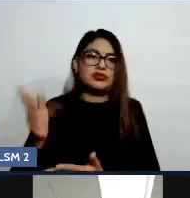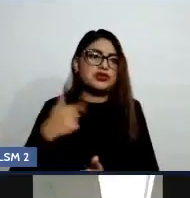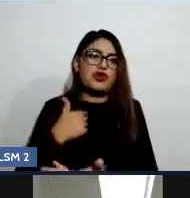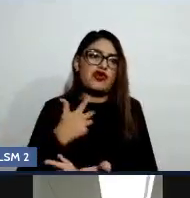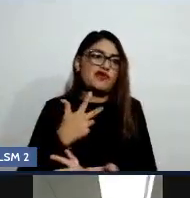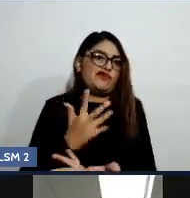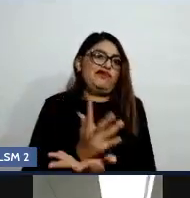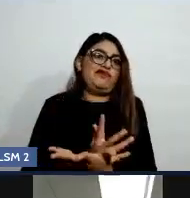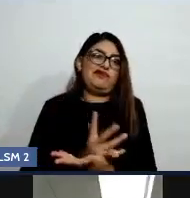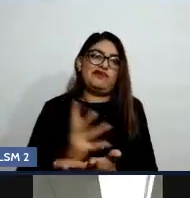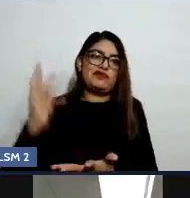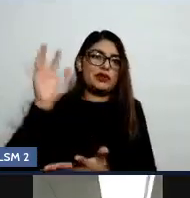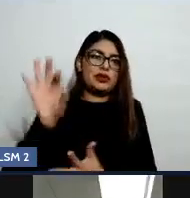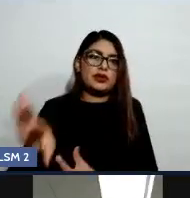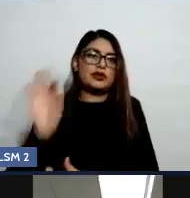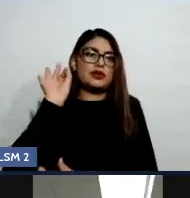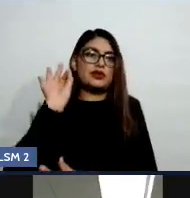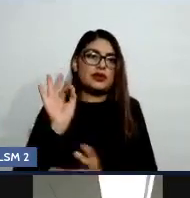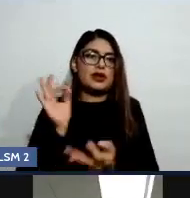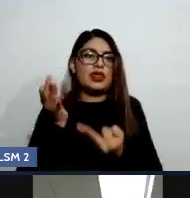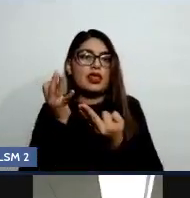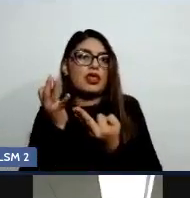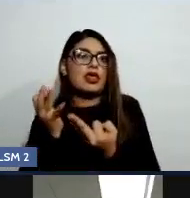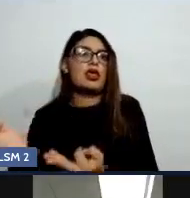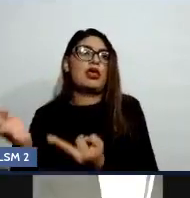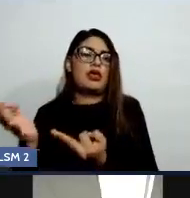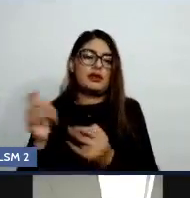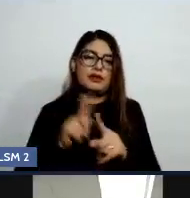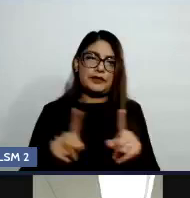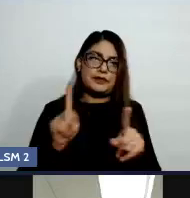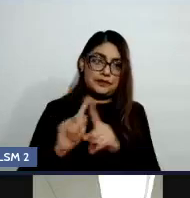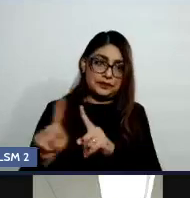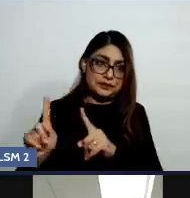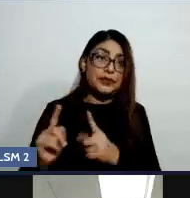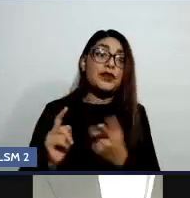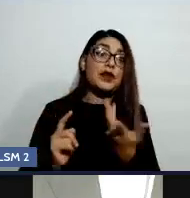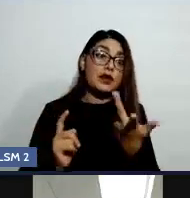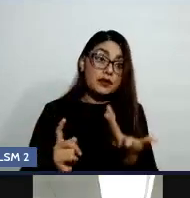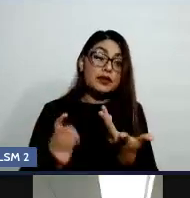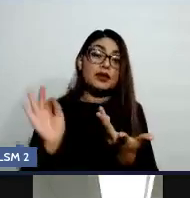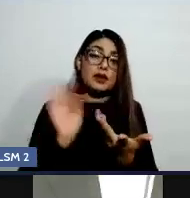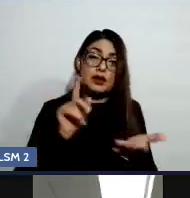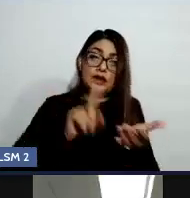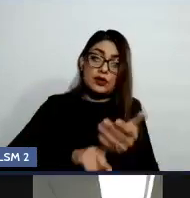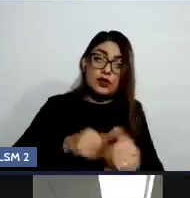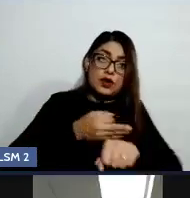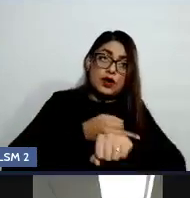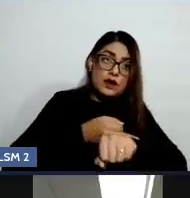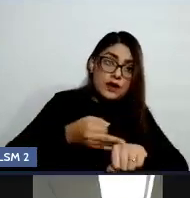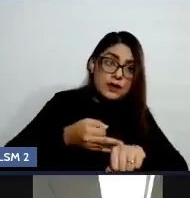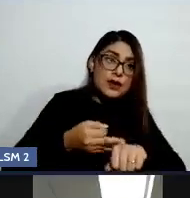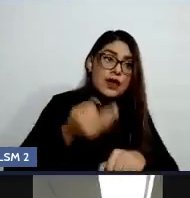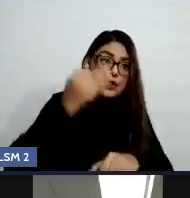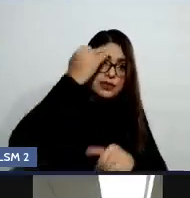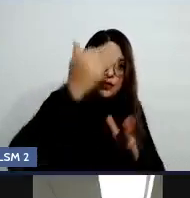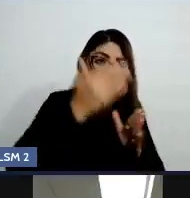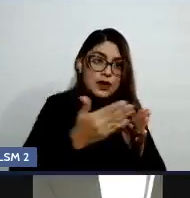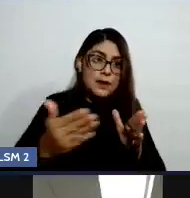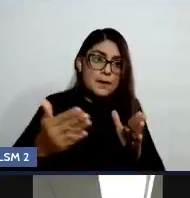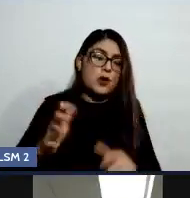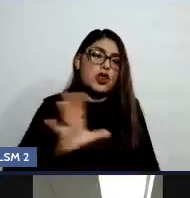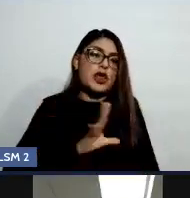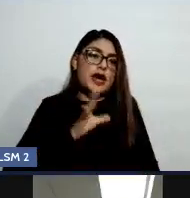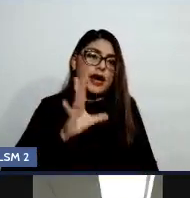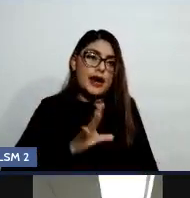Entonces, bueno, el que haya tiempo de calidad en la familia es también un factor de protección.